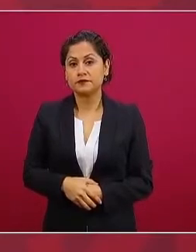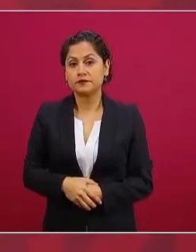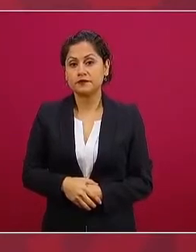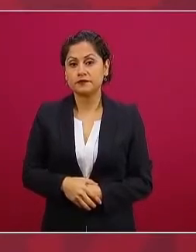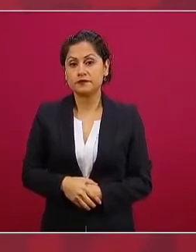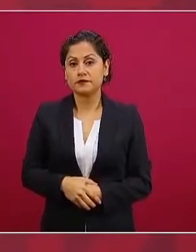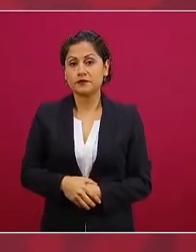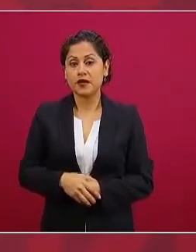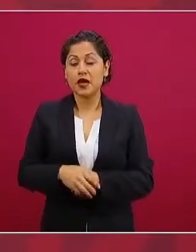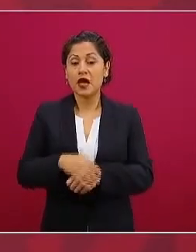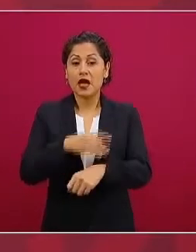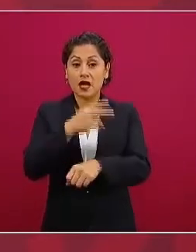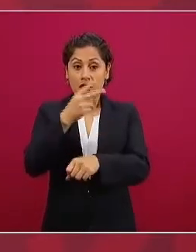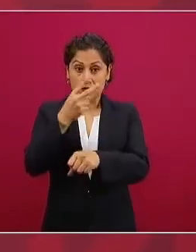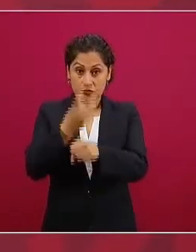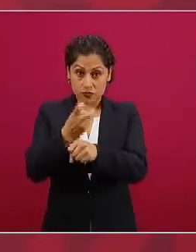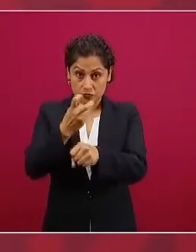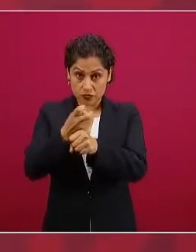subsecretarías